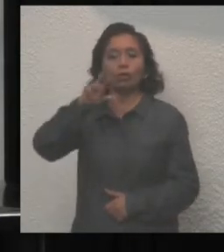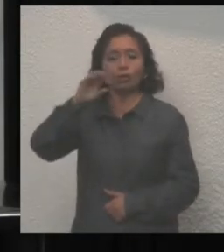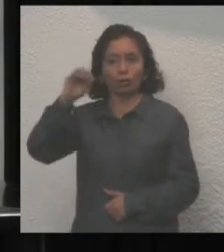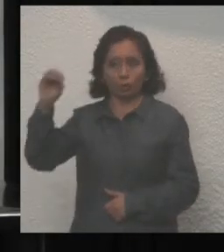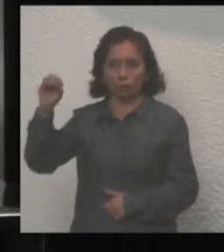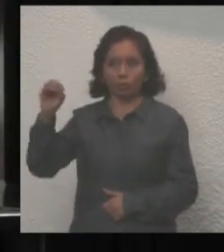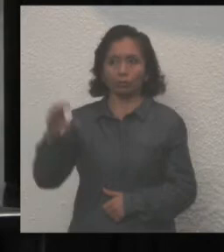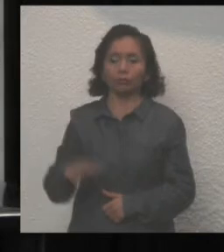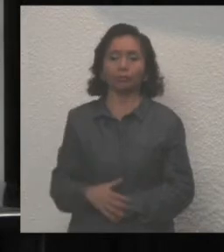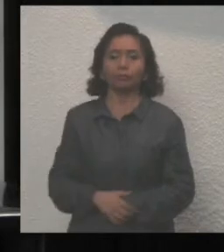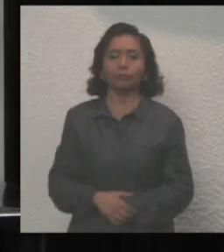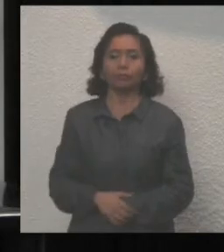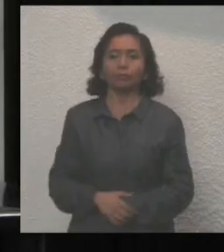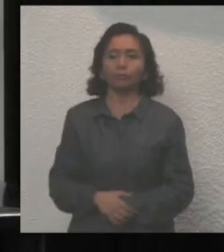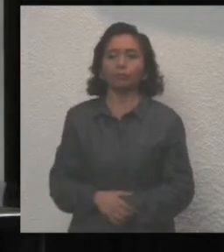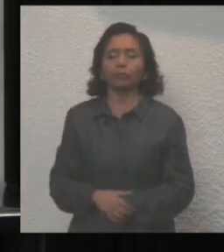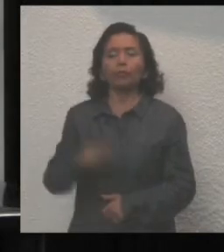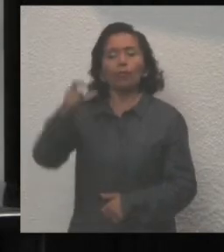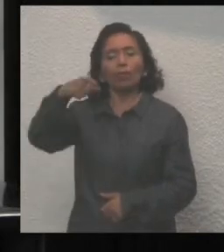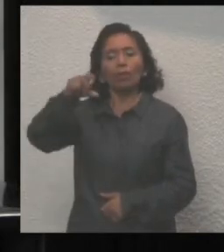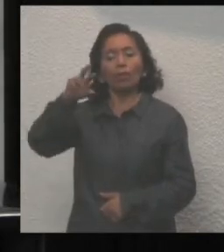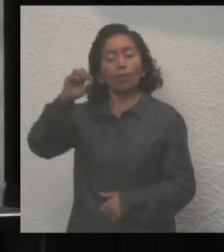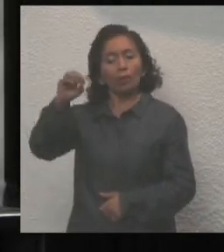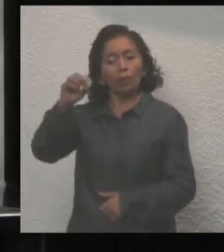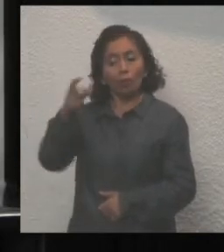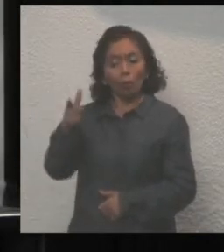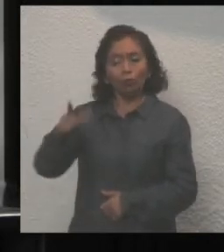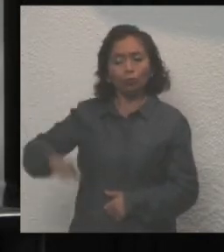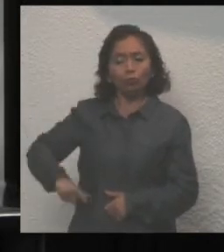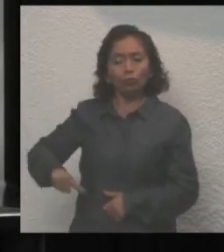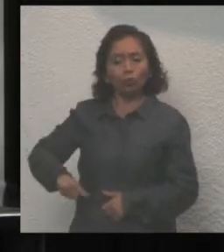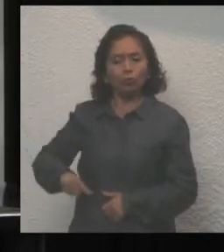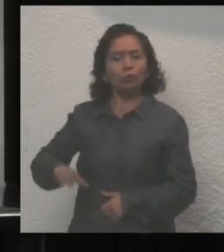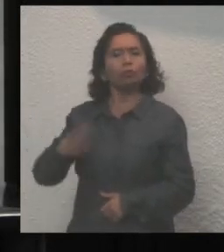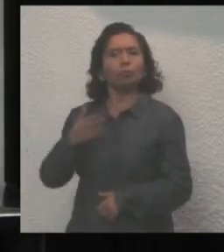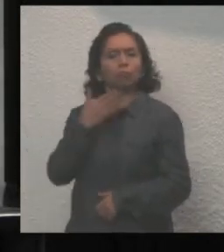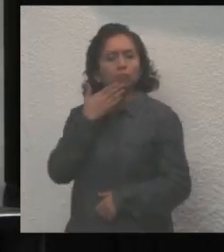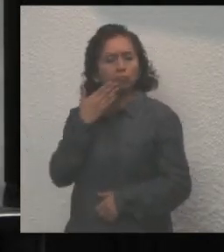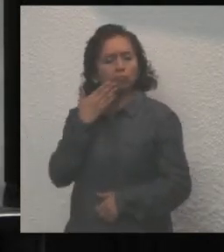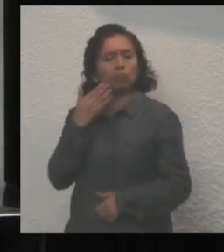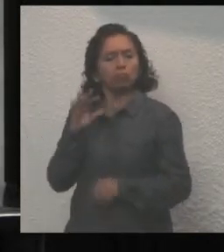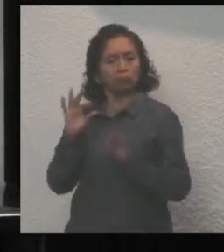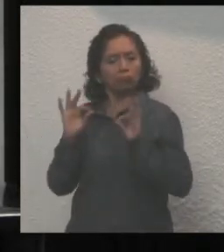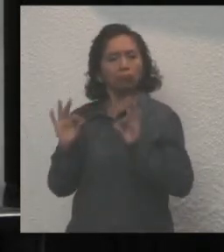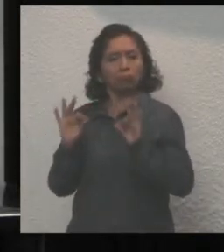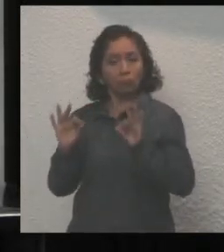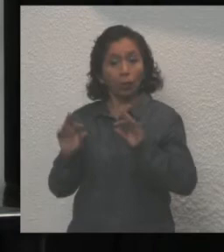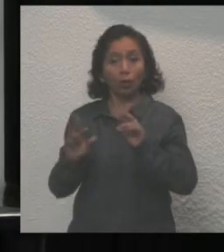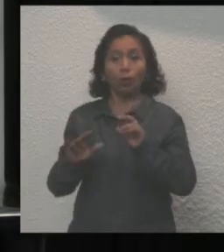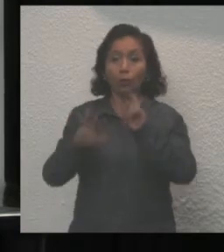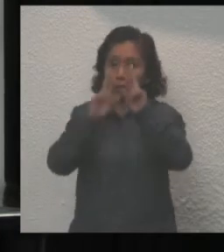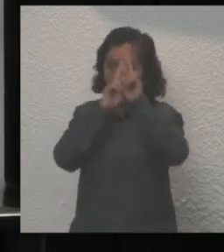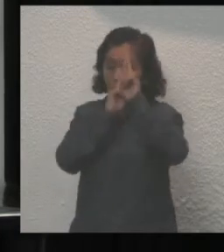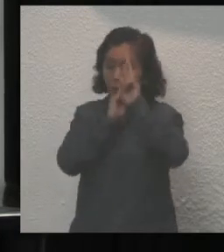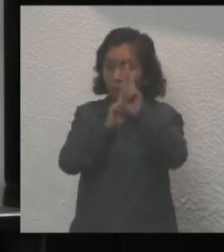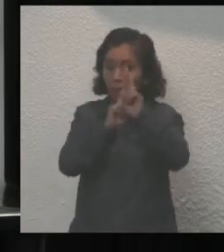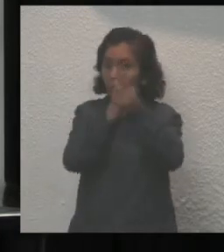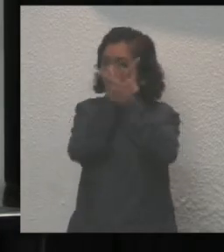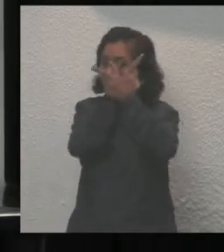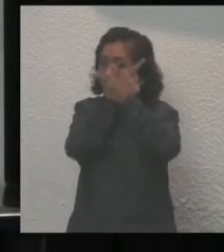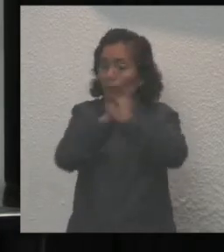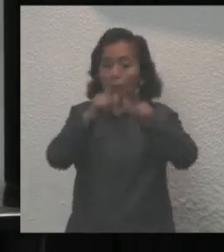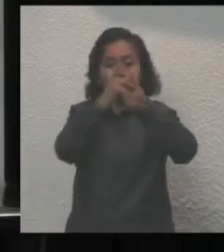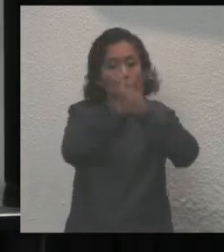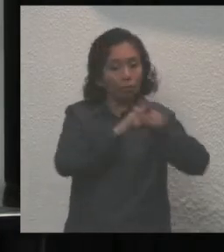tiene un gobierno democrático donde se respeta la autonomía de los órganos